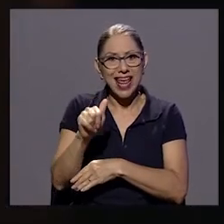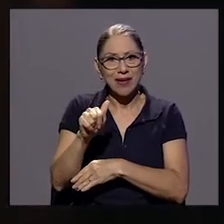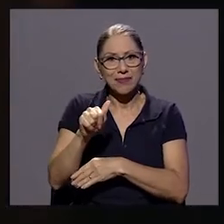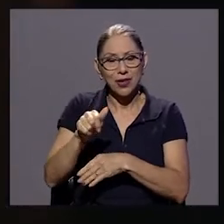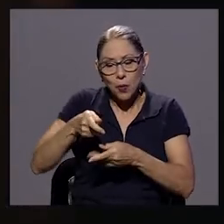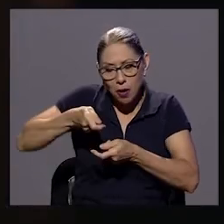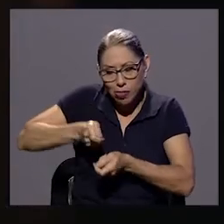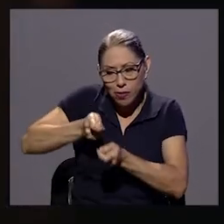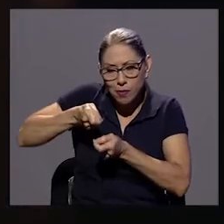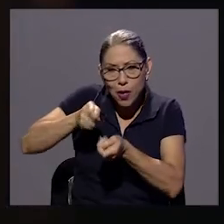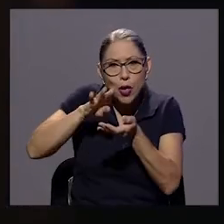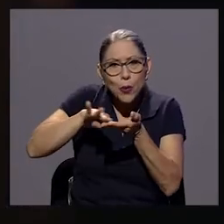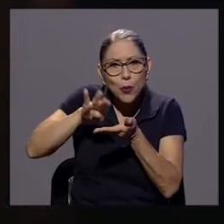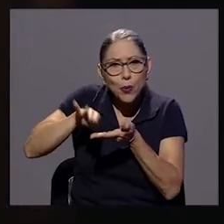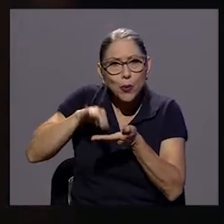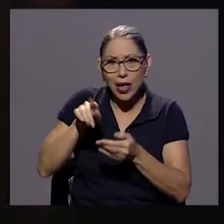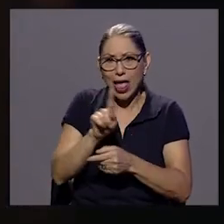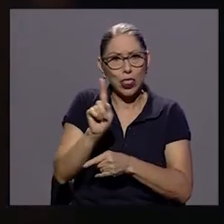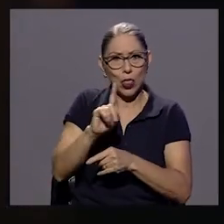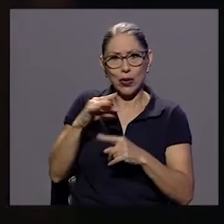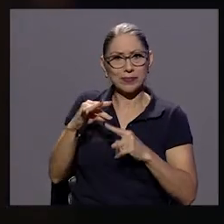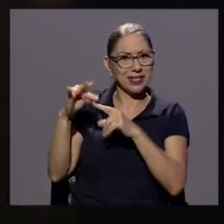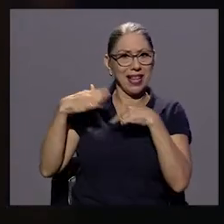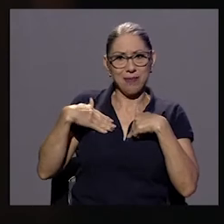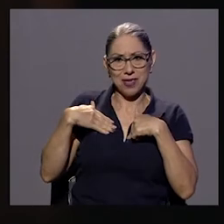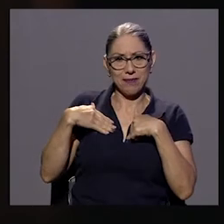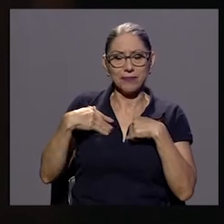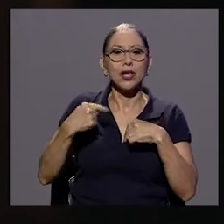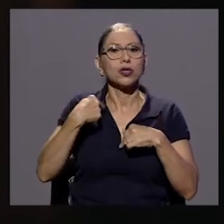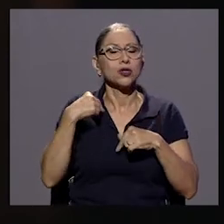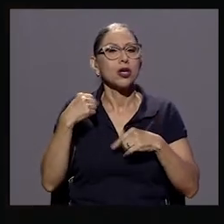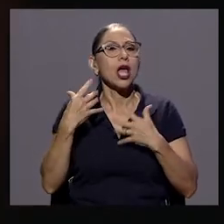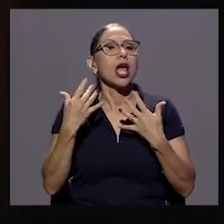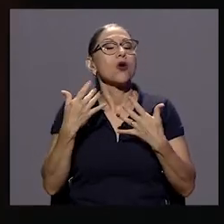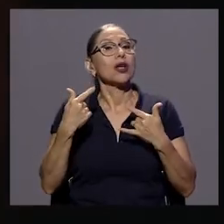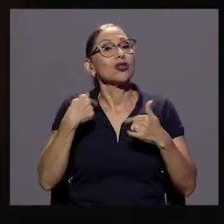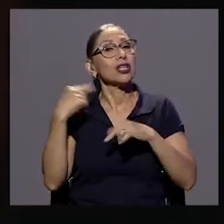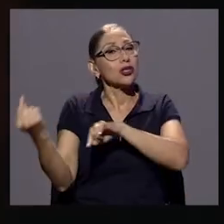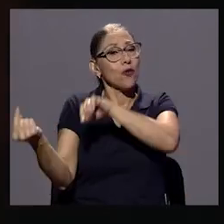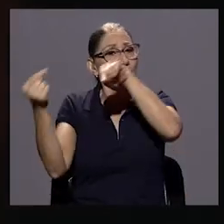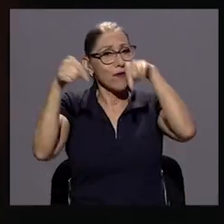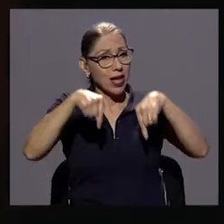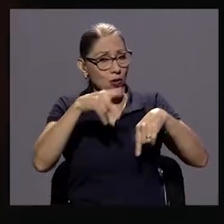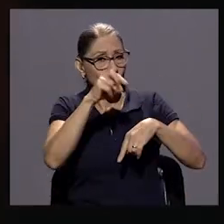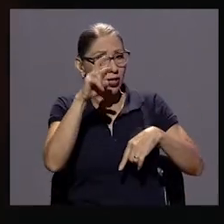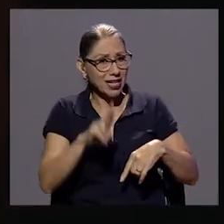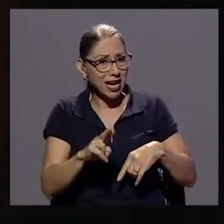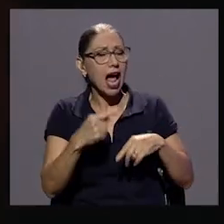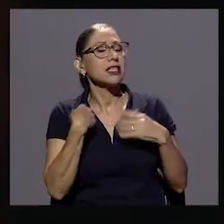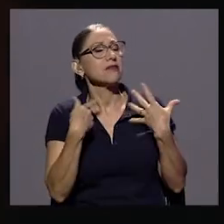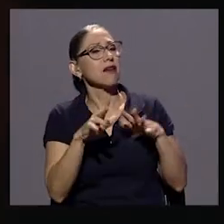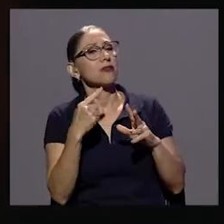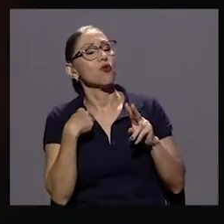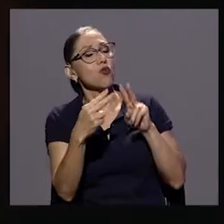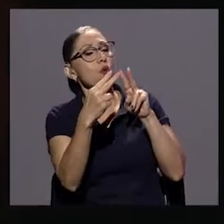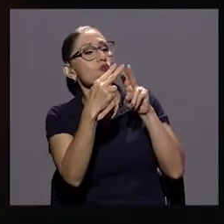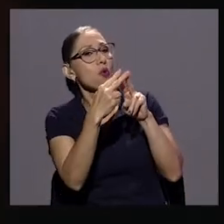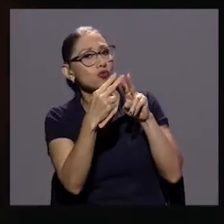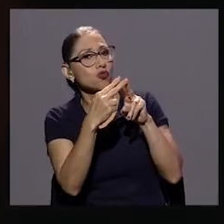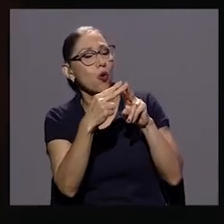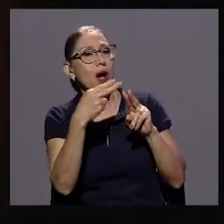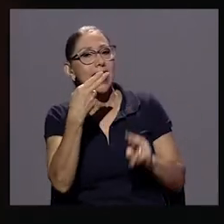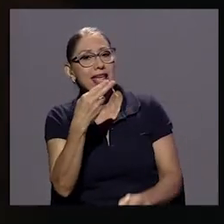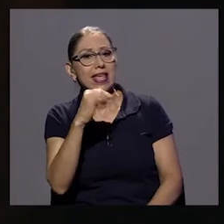y entonces cuando cuando regreso conozco a Ifigenia y y